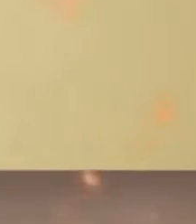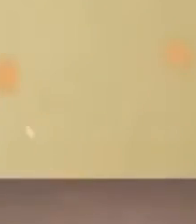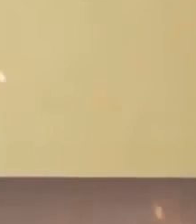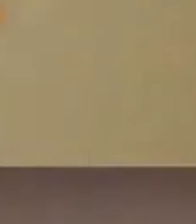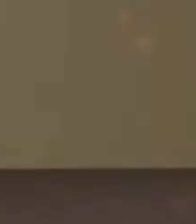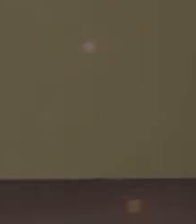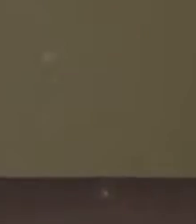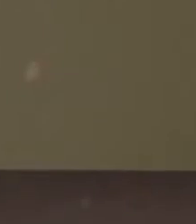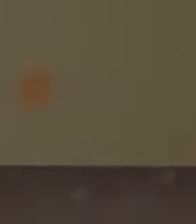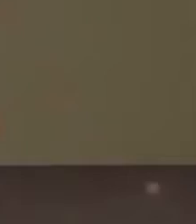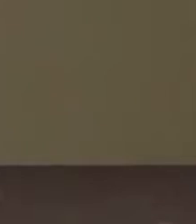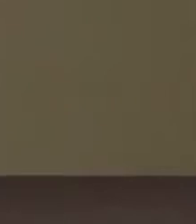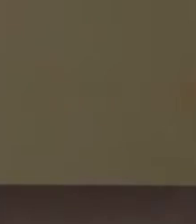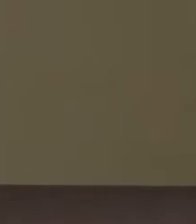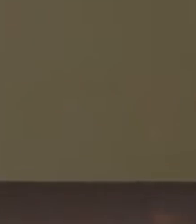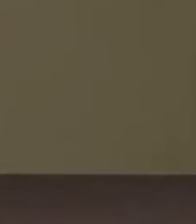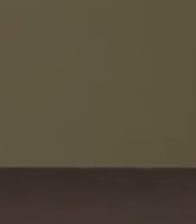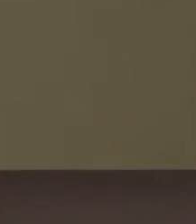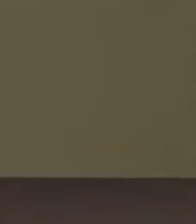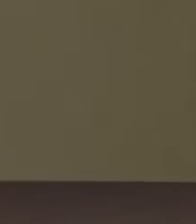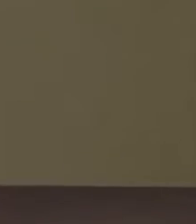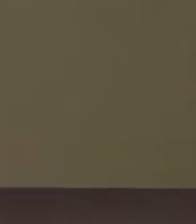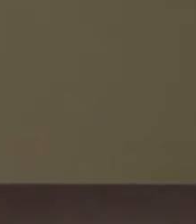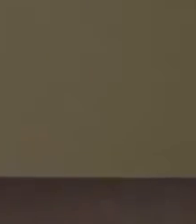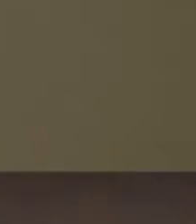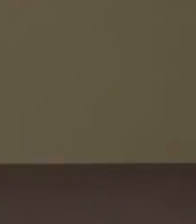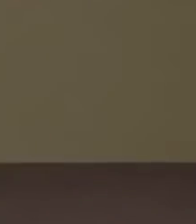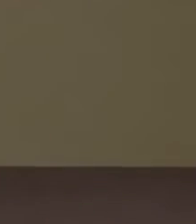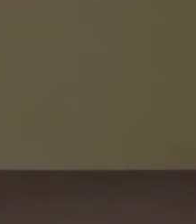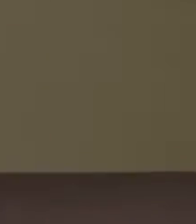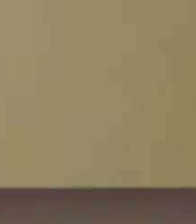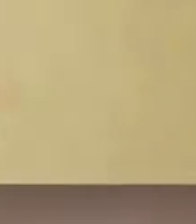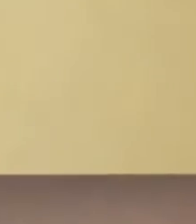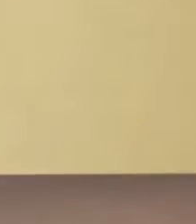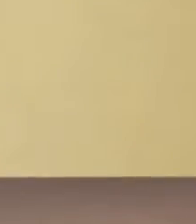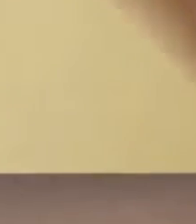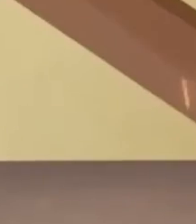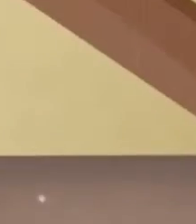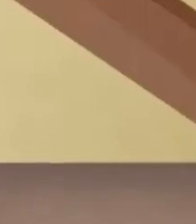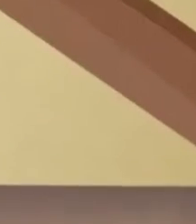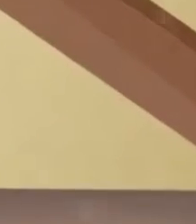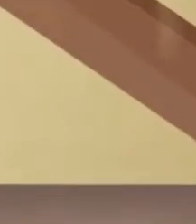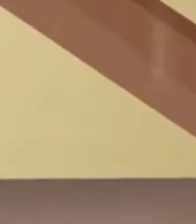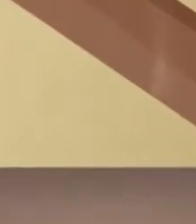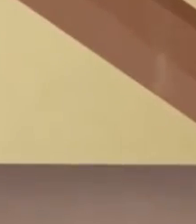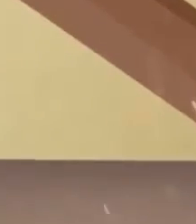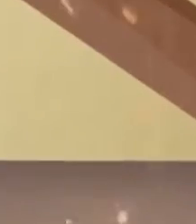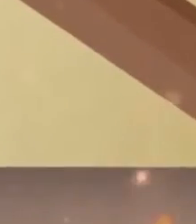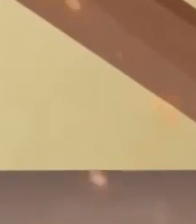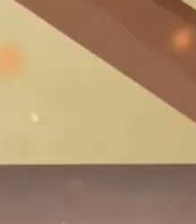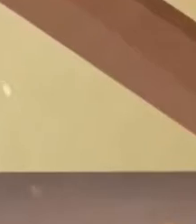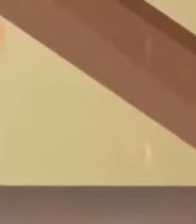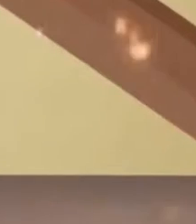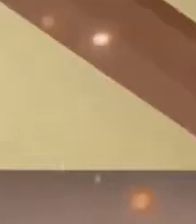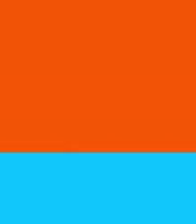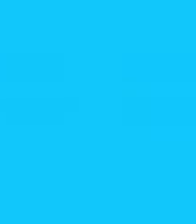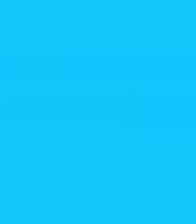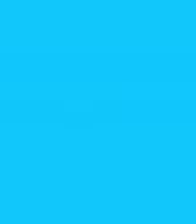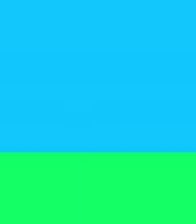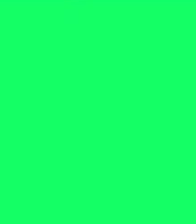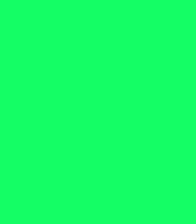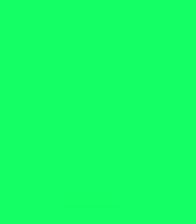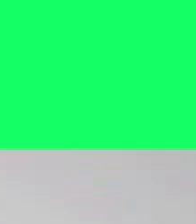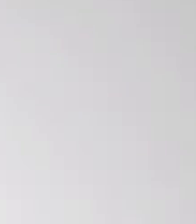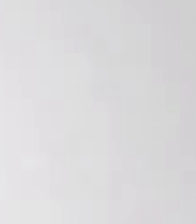en el mismo. Un terremoto puede ocurrir en cualquier momento. Y tú debes estar preparado. Somos el canal que siempre